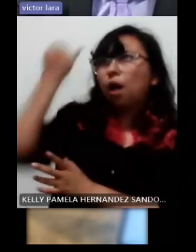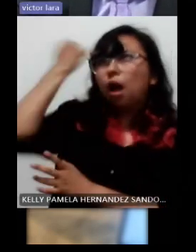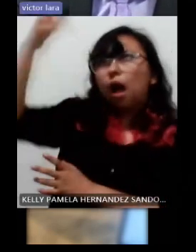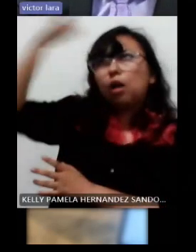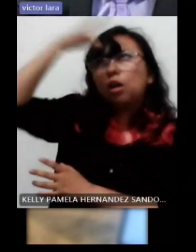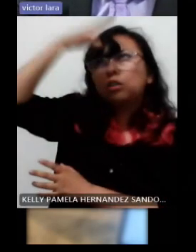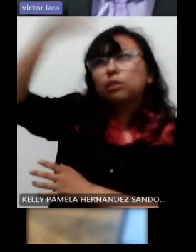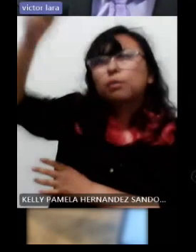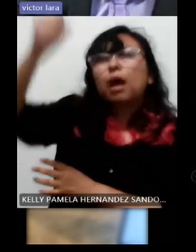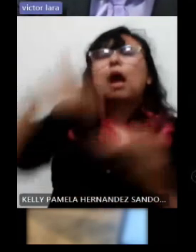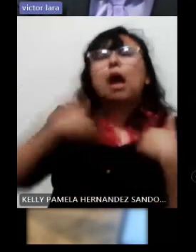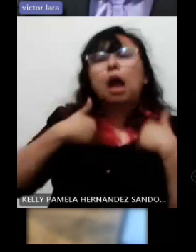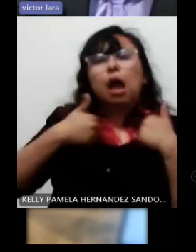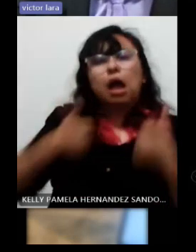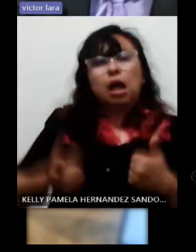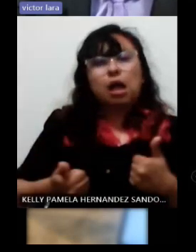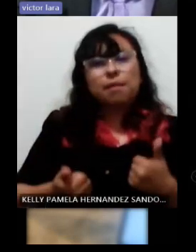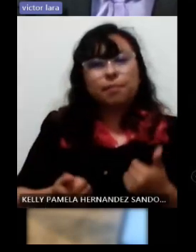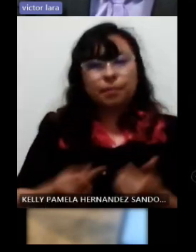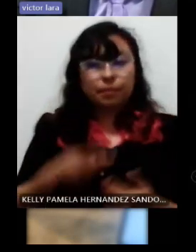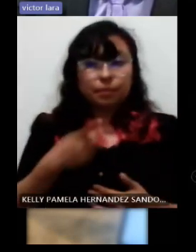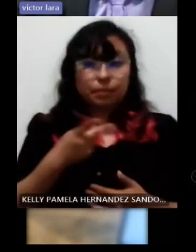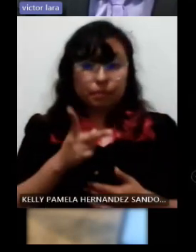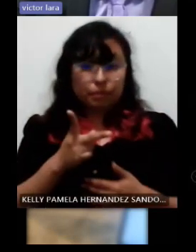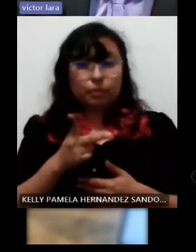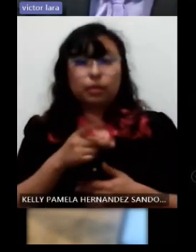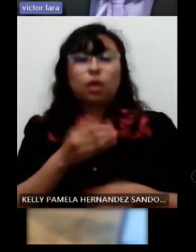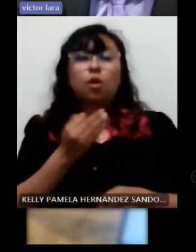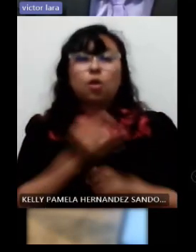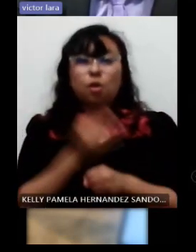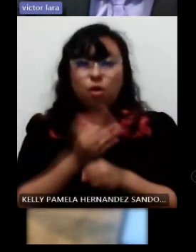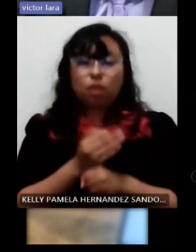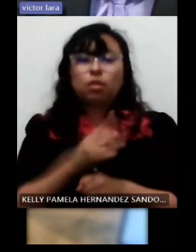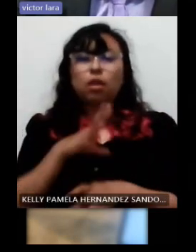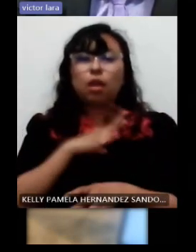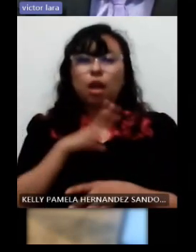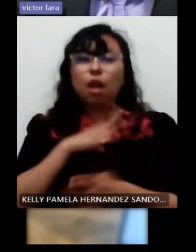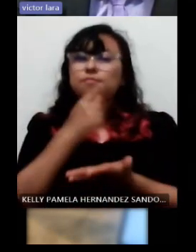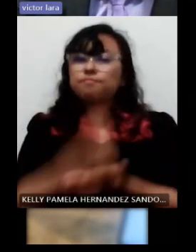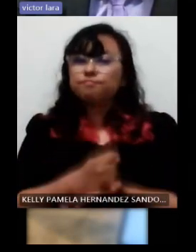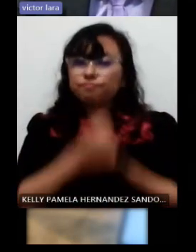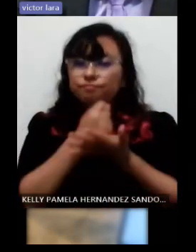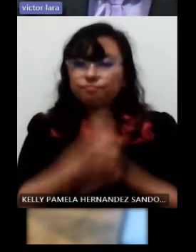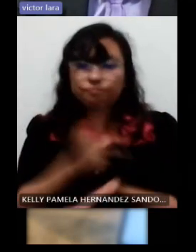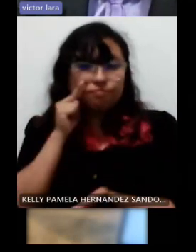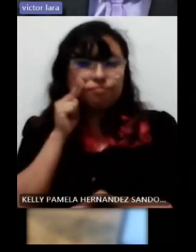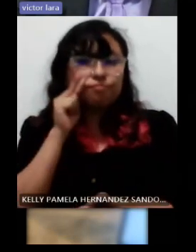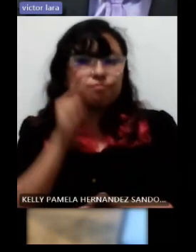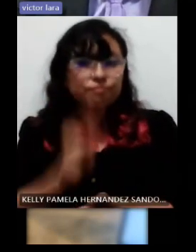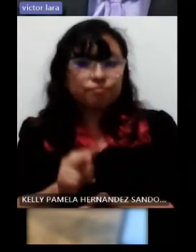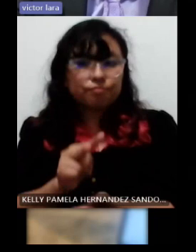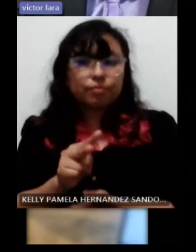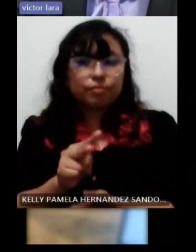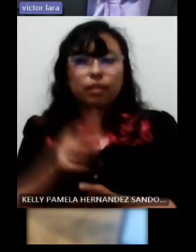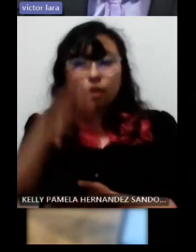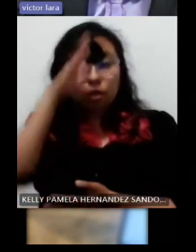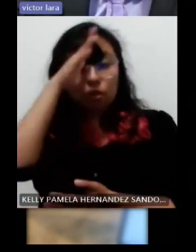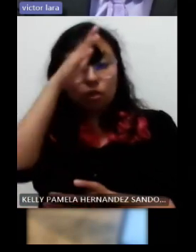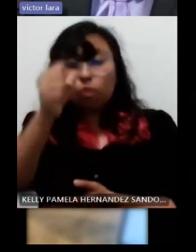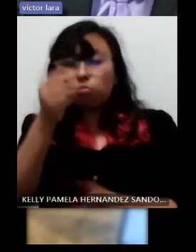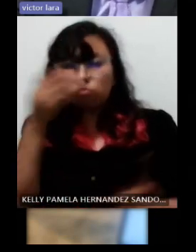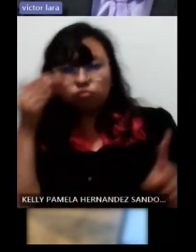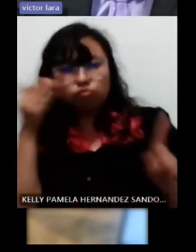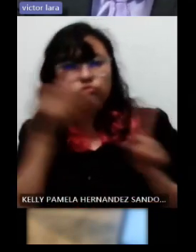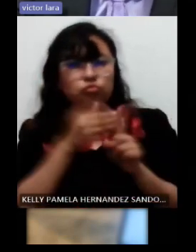Ahora vamos a pasar a una parte de rehabilitación visual donde también hay un concepto muy específico no es lo mismo